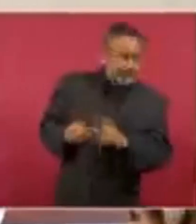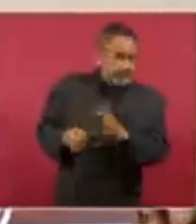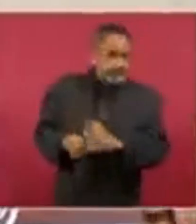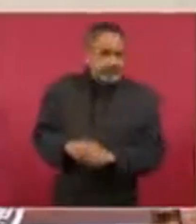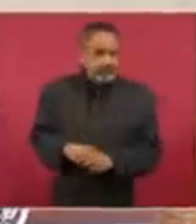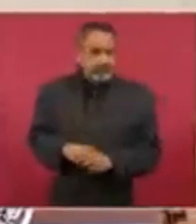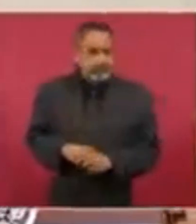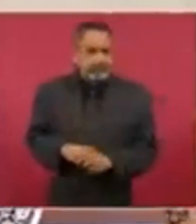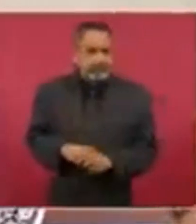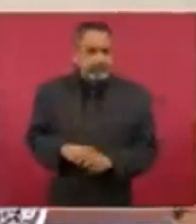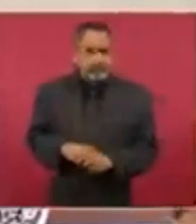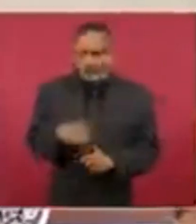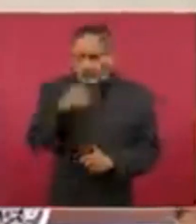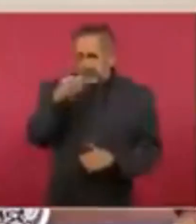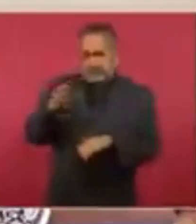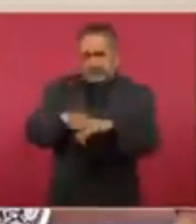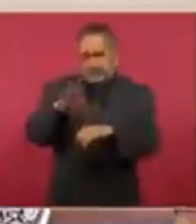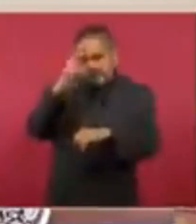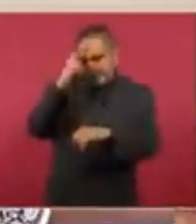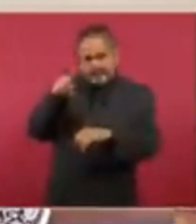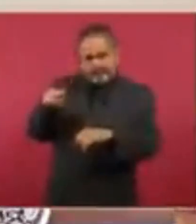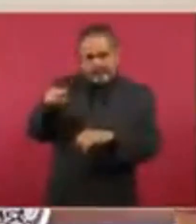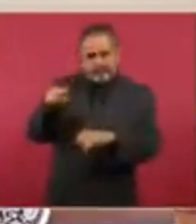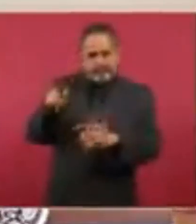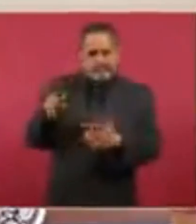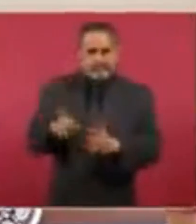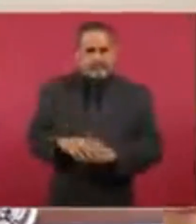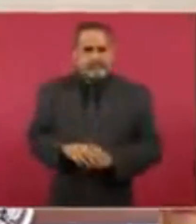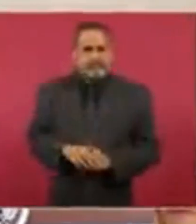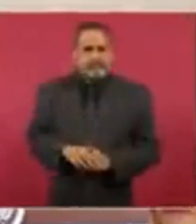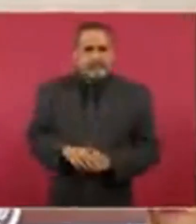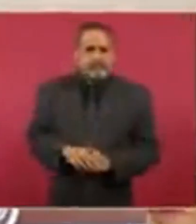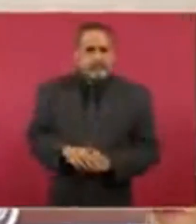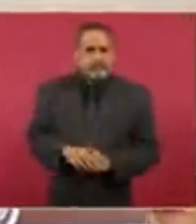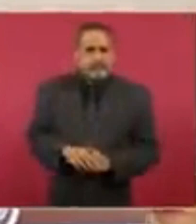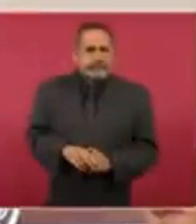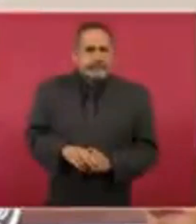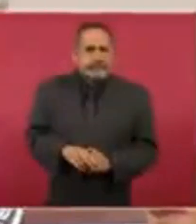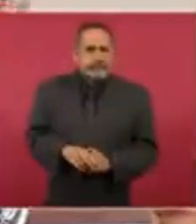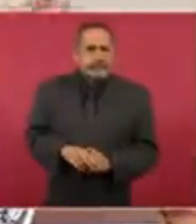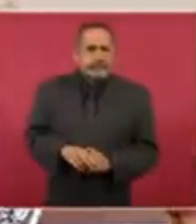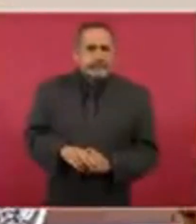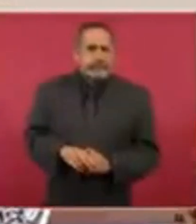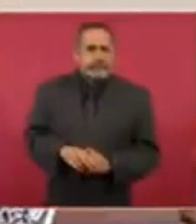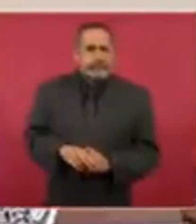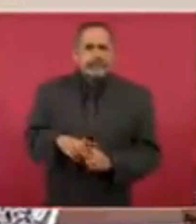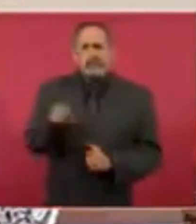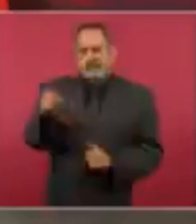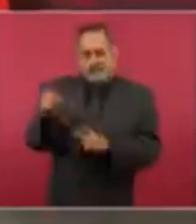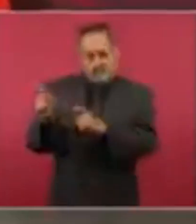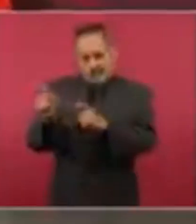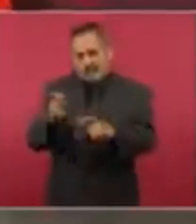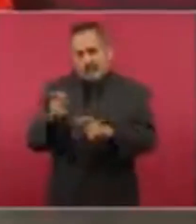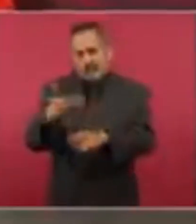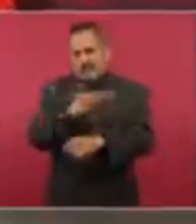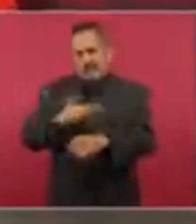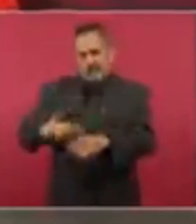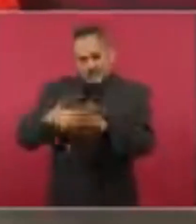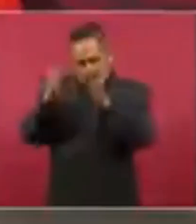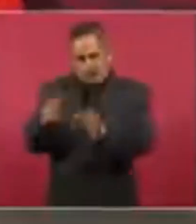pues ahí le recordaría que le deje la presidencia